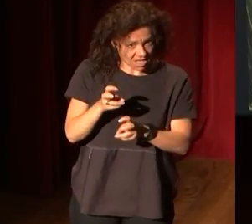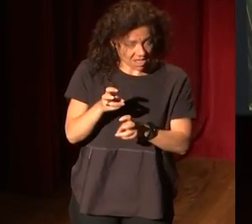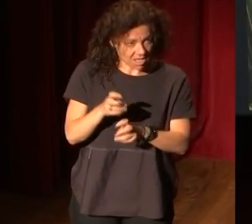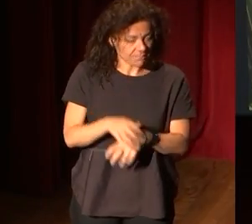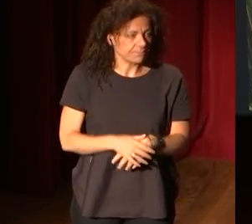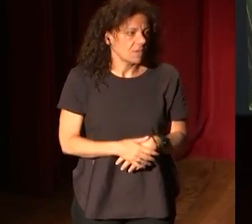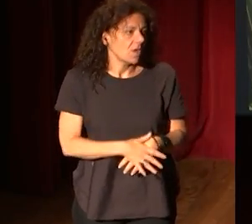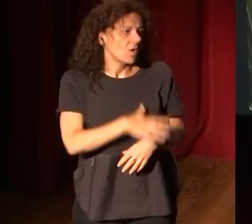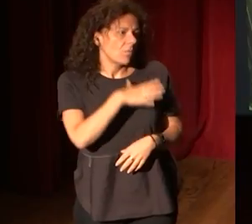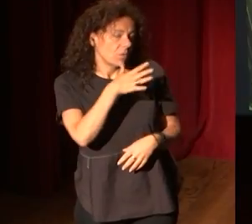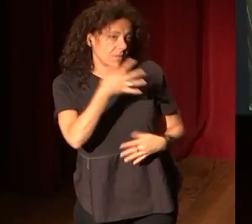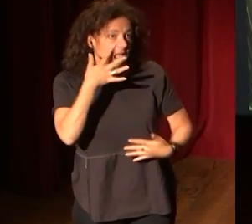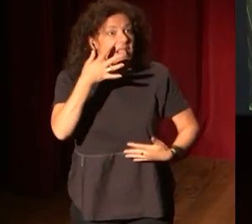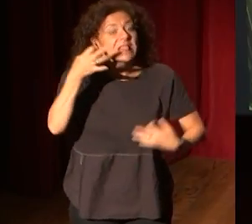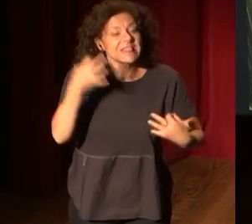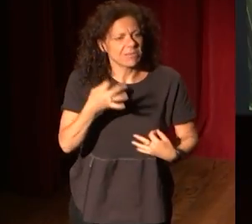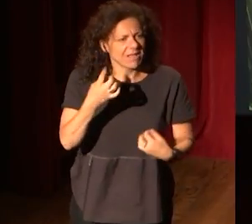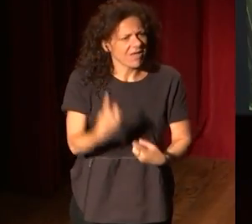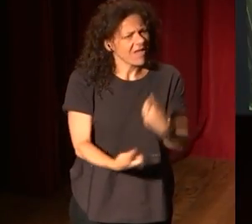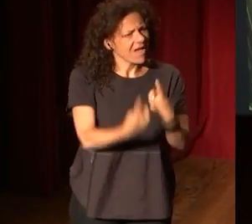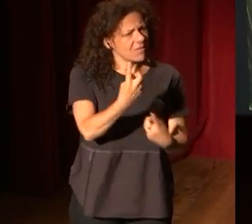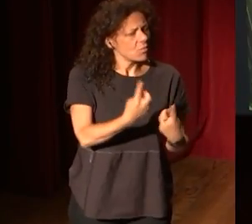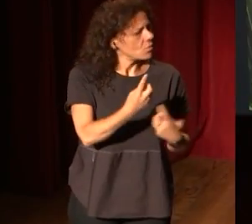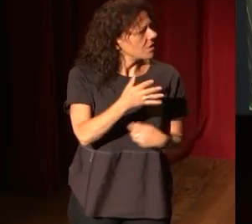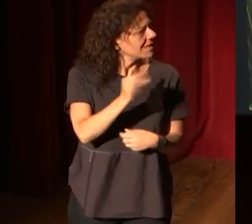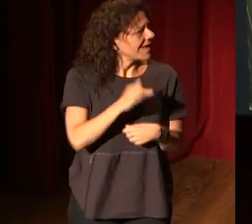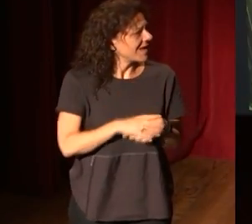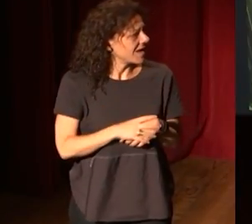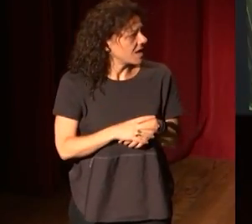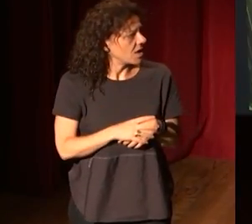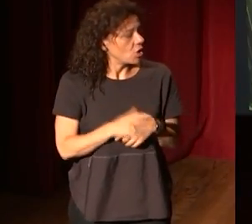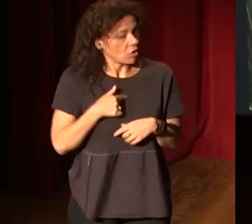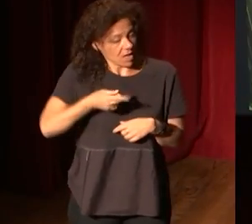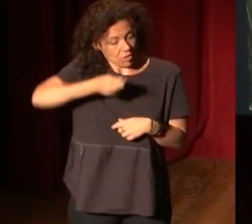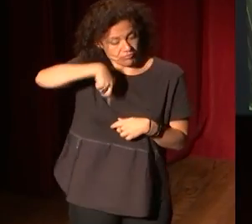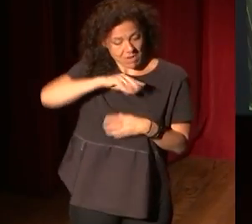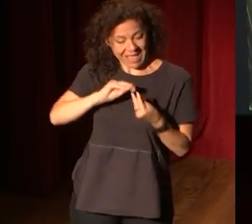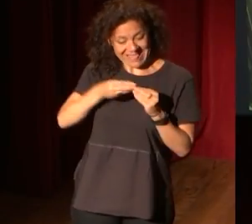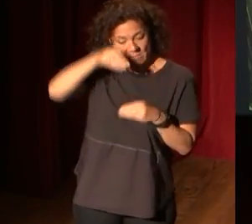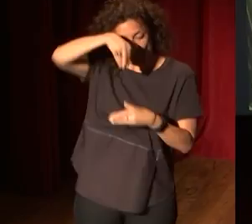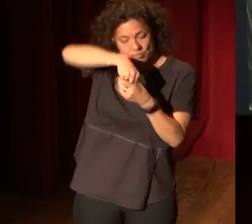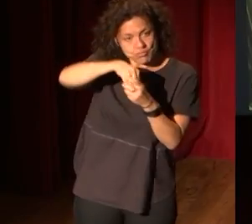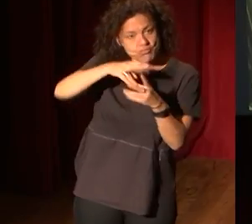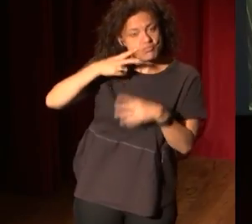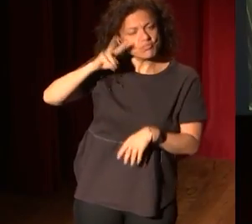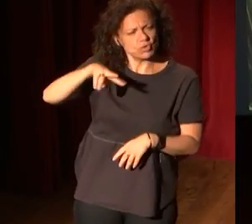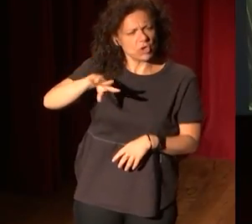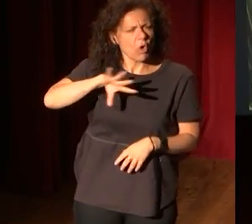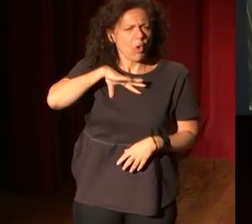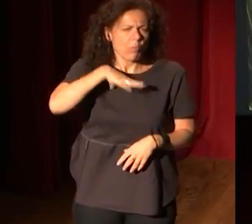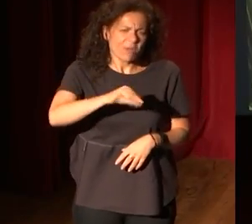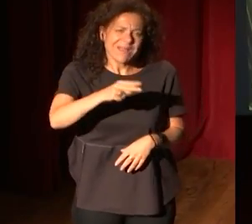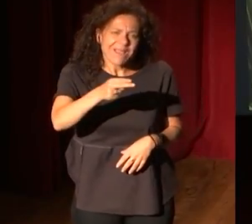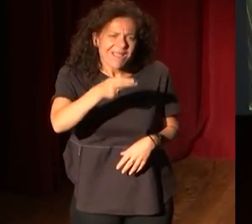Porque, de verdad que, alguien que tenga, lo que hacemos en un museo puede ser